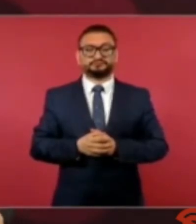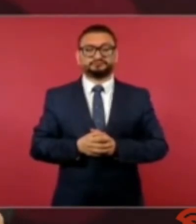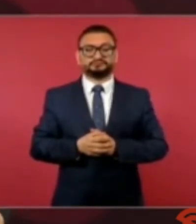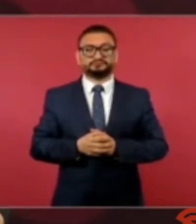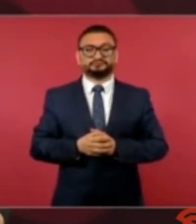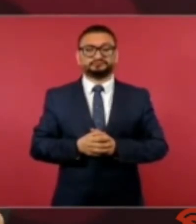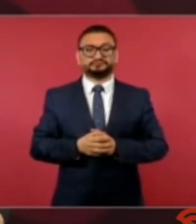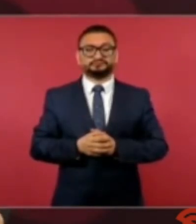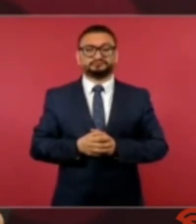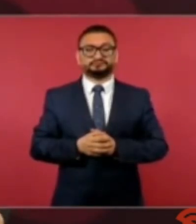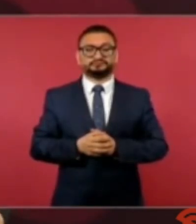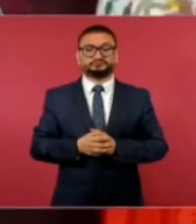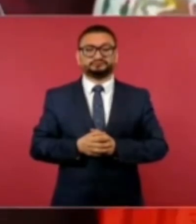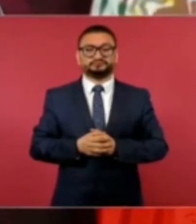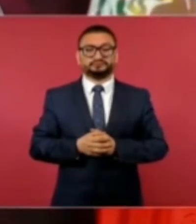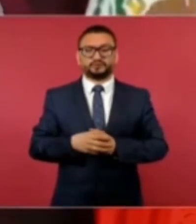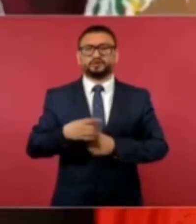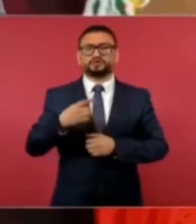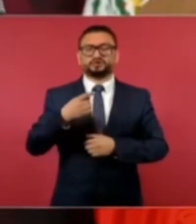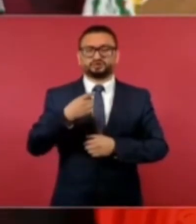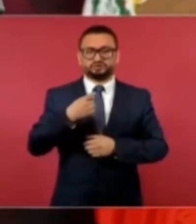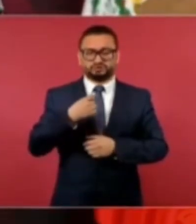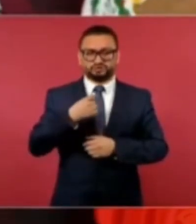el honor